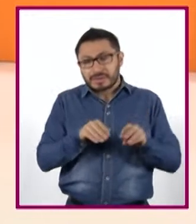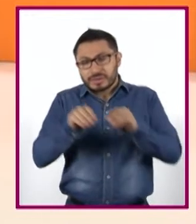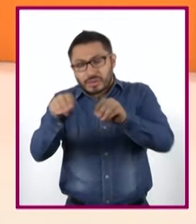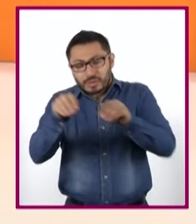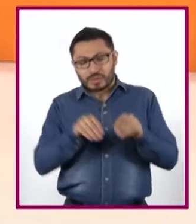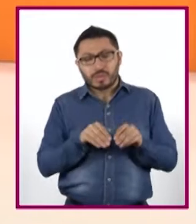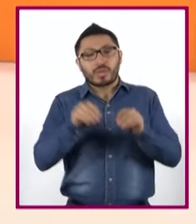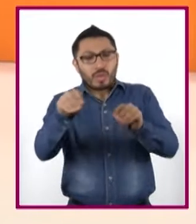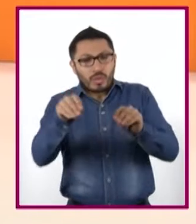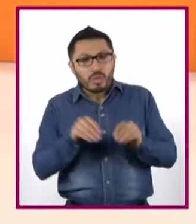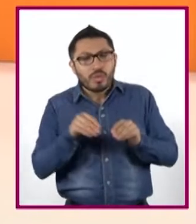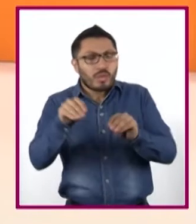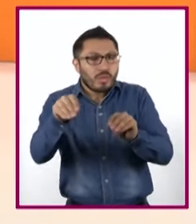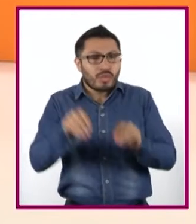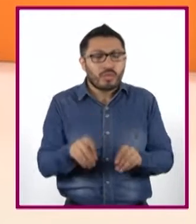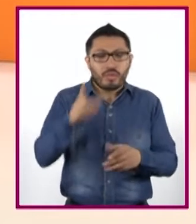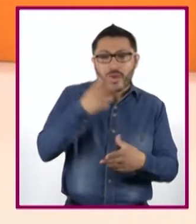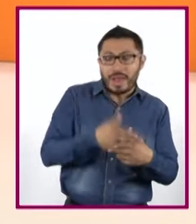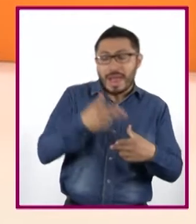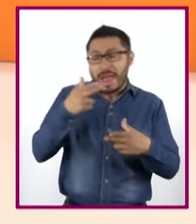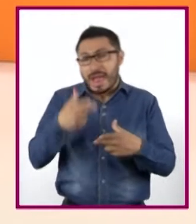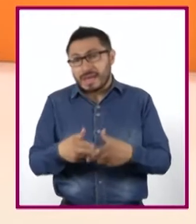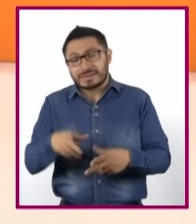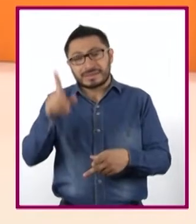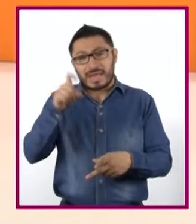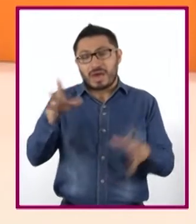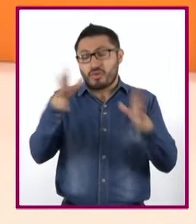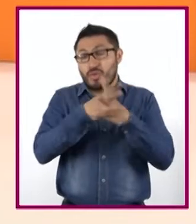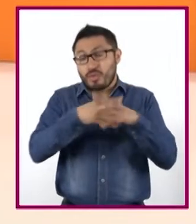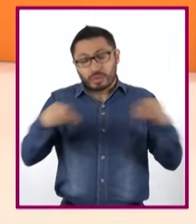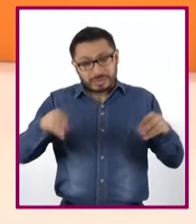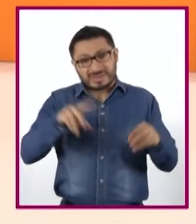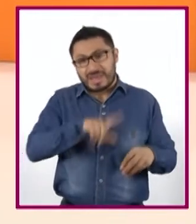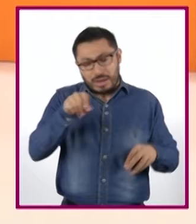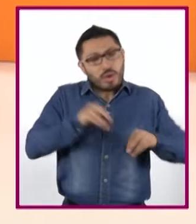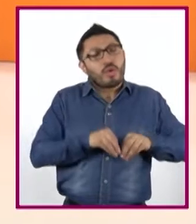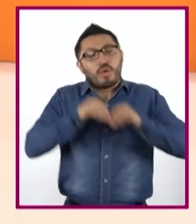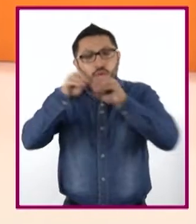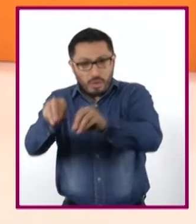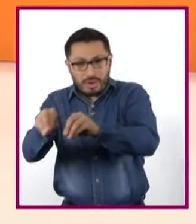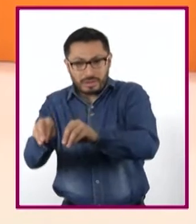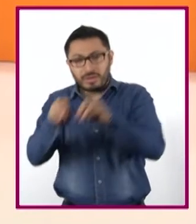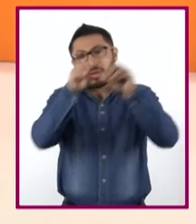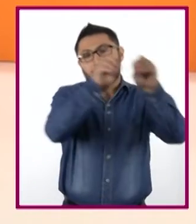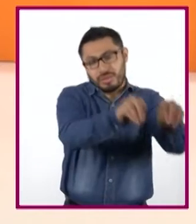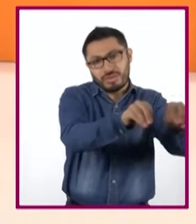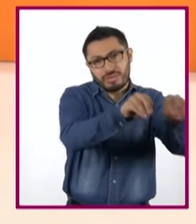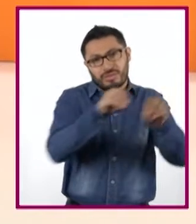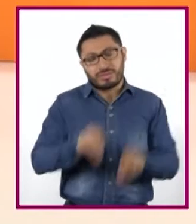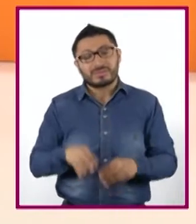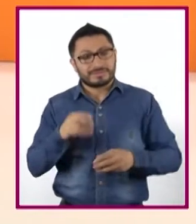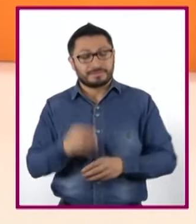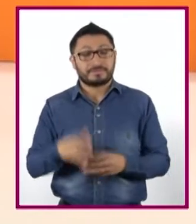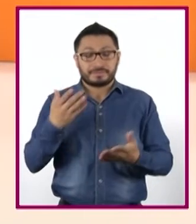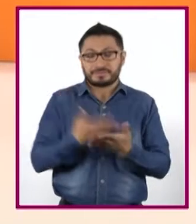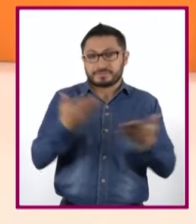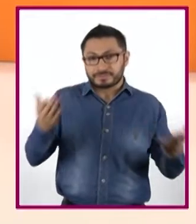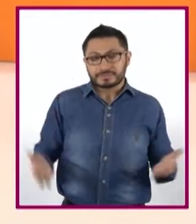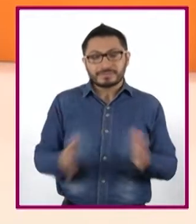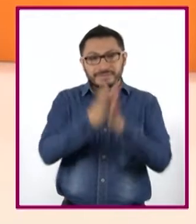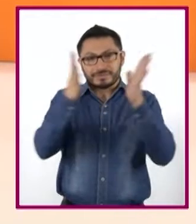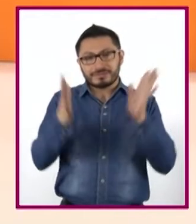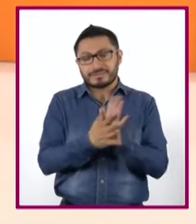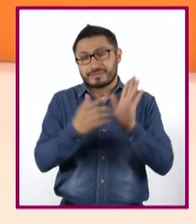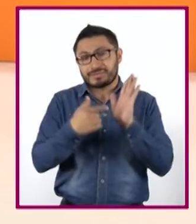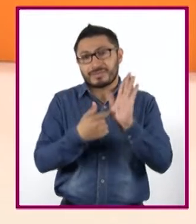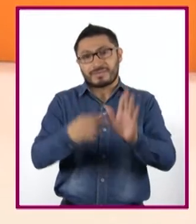que ésta se agotara. Ahora tenemos una participación de Don Leopoldo que nos hablará